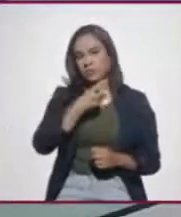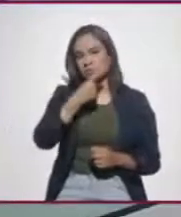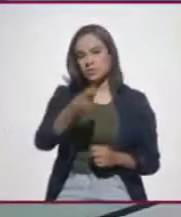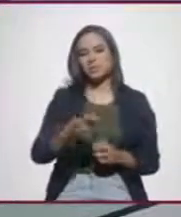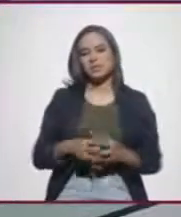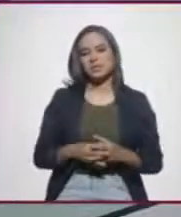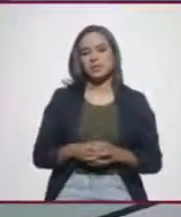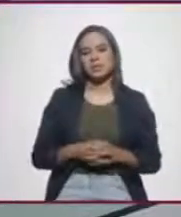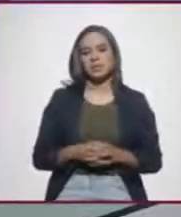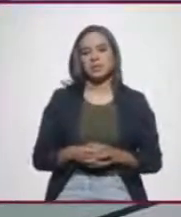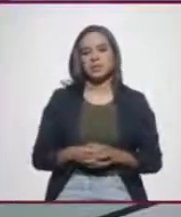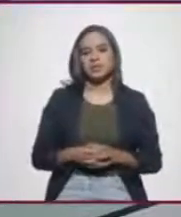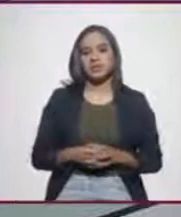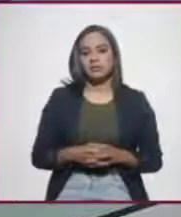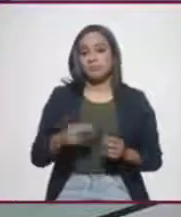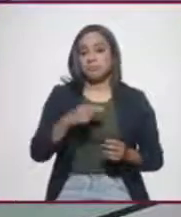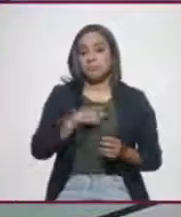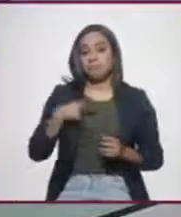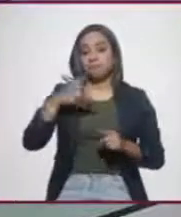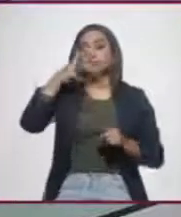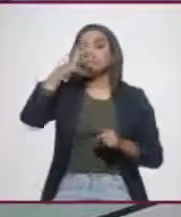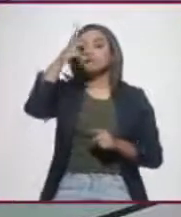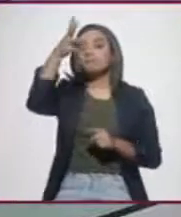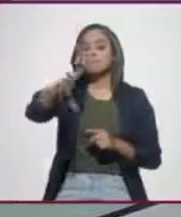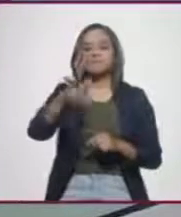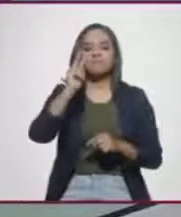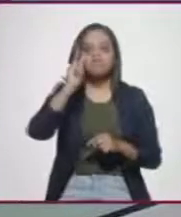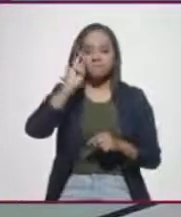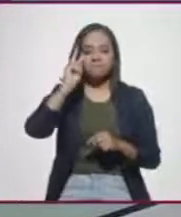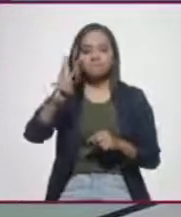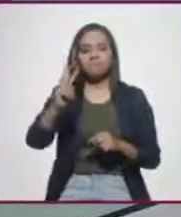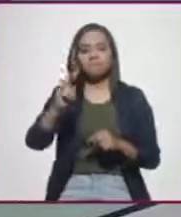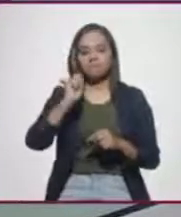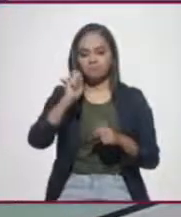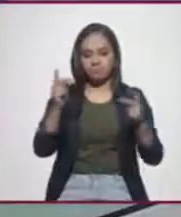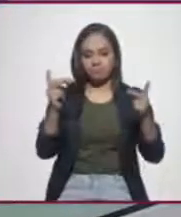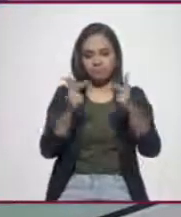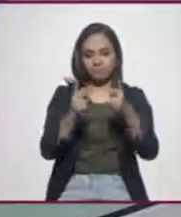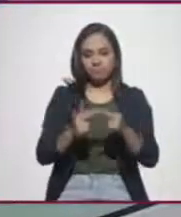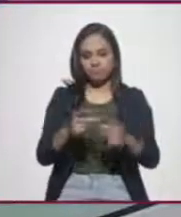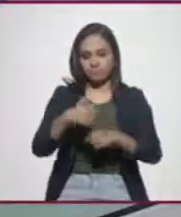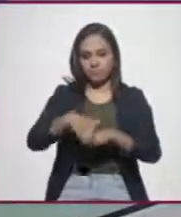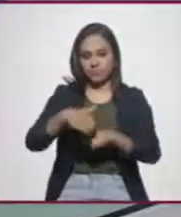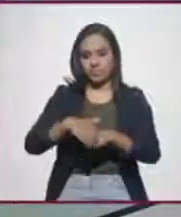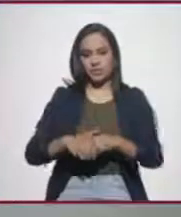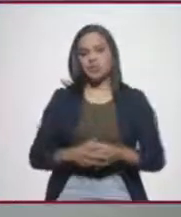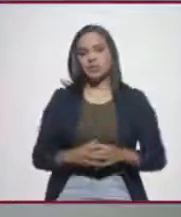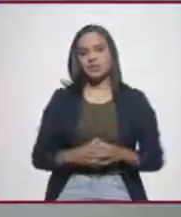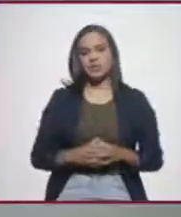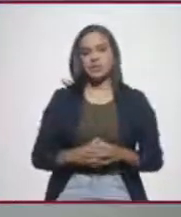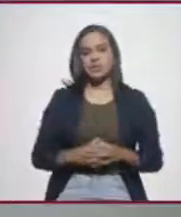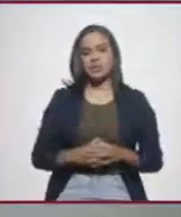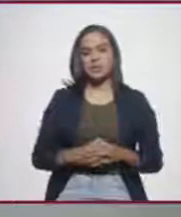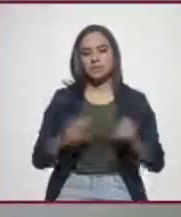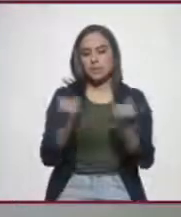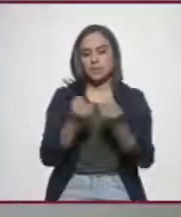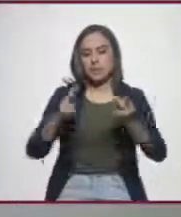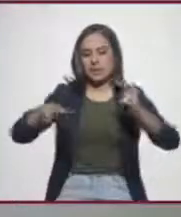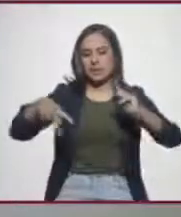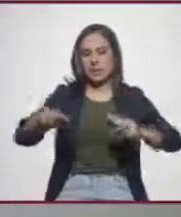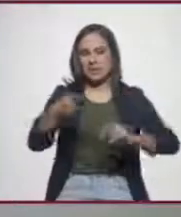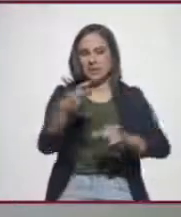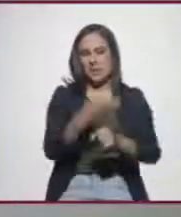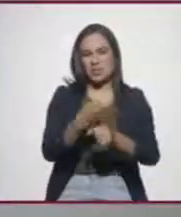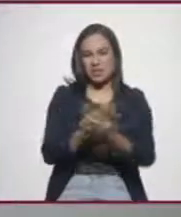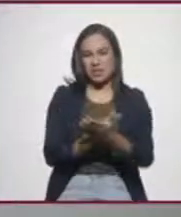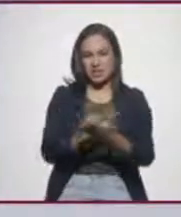puestas, nuestras percepciones al final sí coinciden mucho con los números duros. Y mira, que también contrasta lo que nos estás